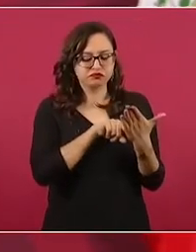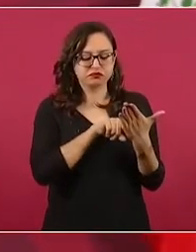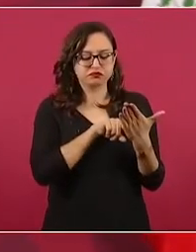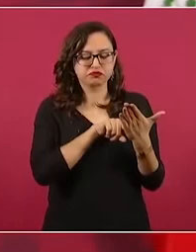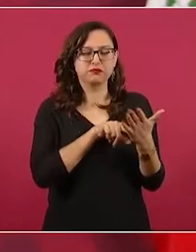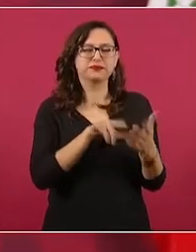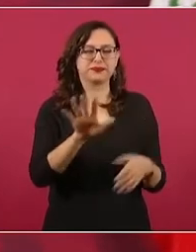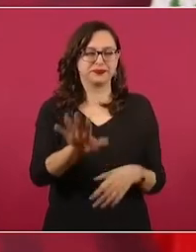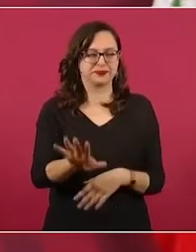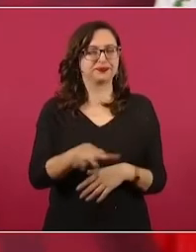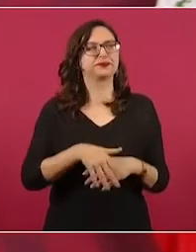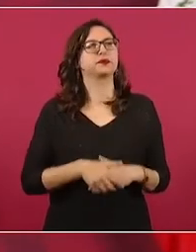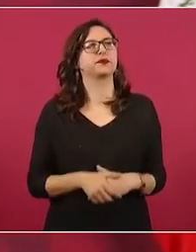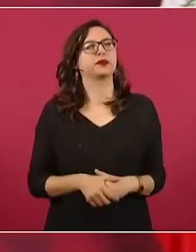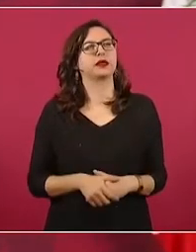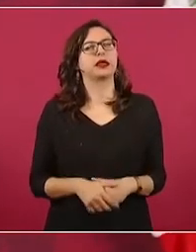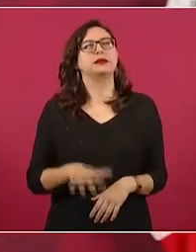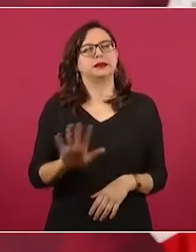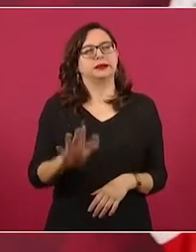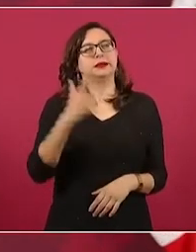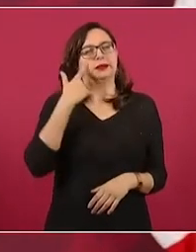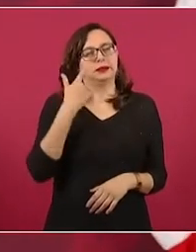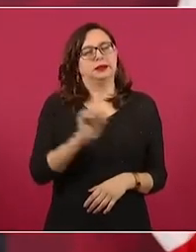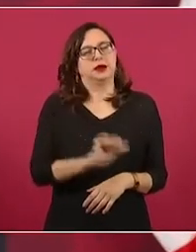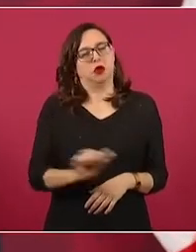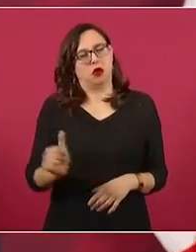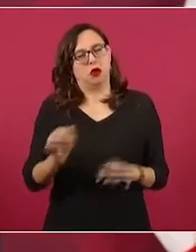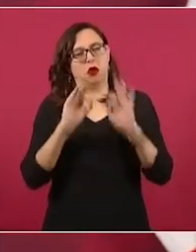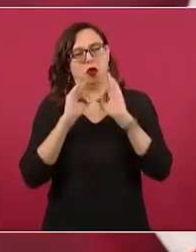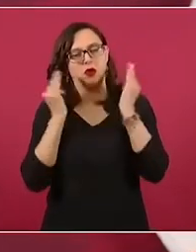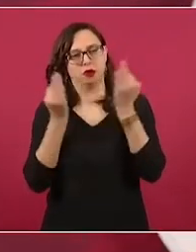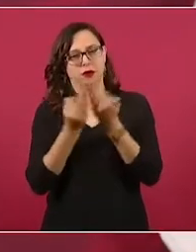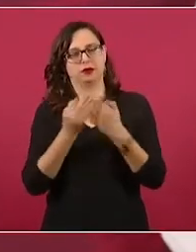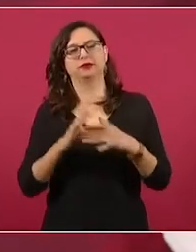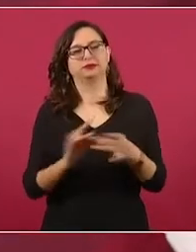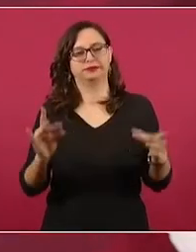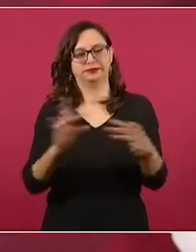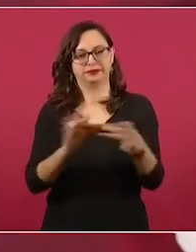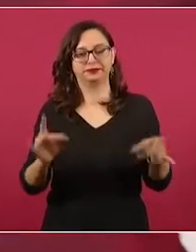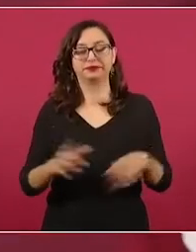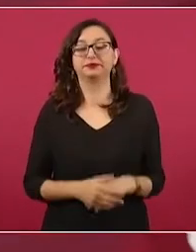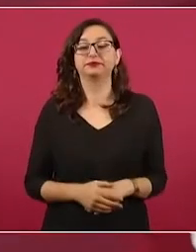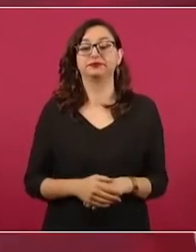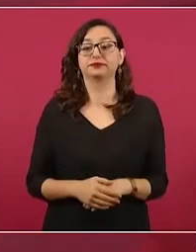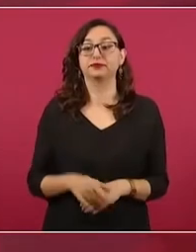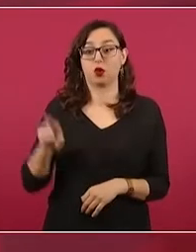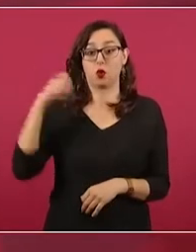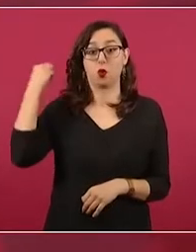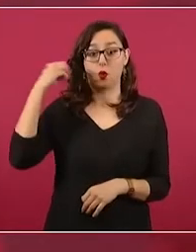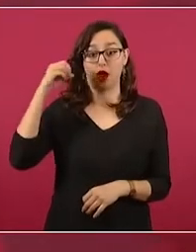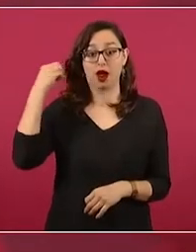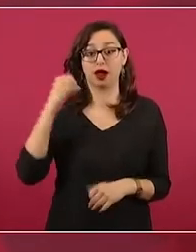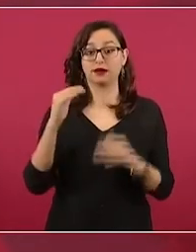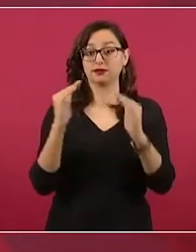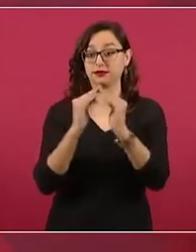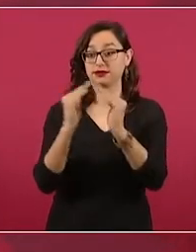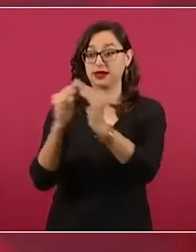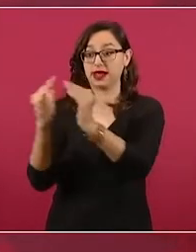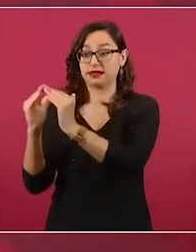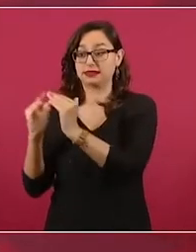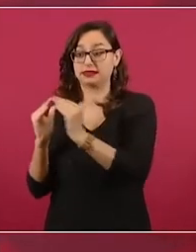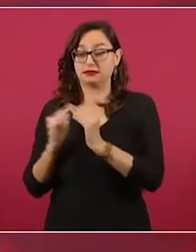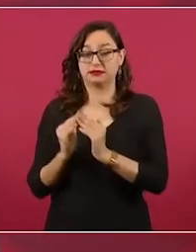casi en todos los hogares de Oaxaca llega un apoyo.